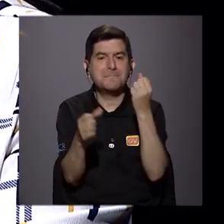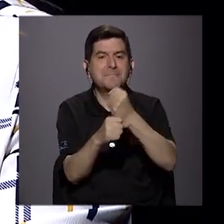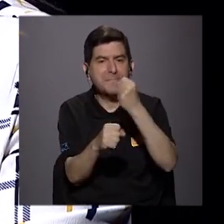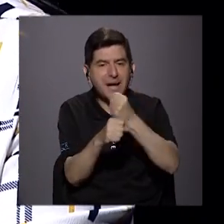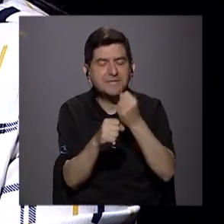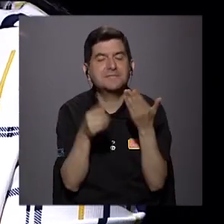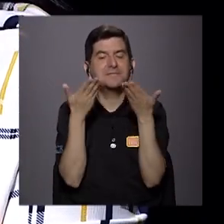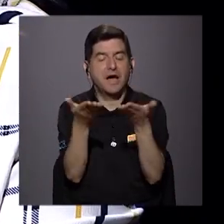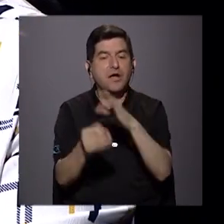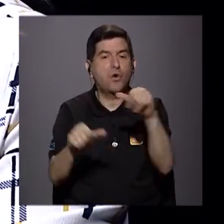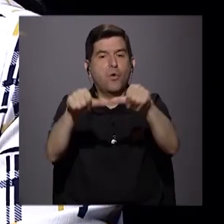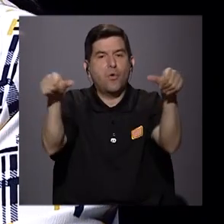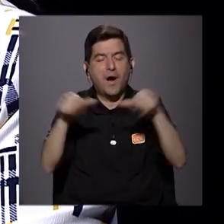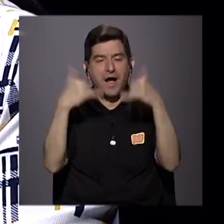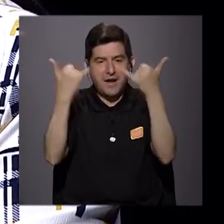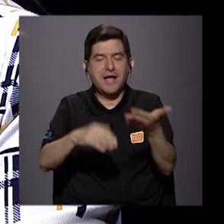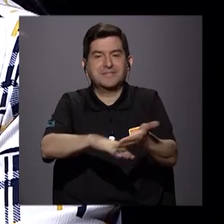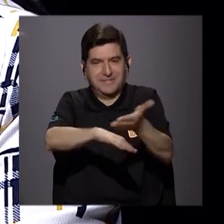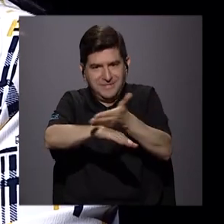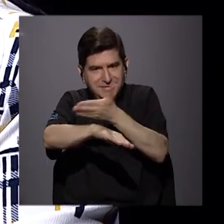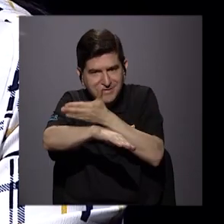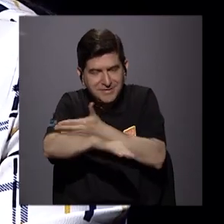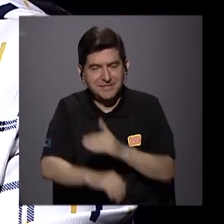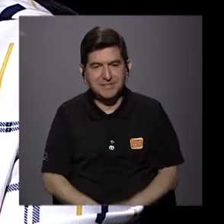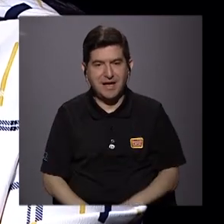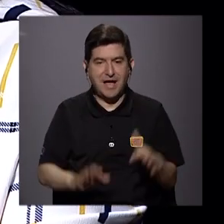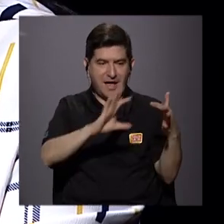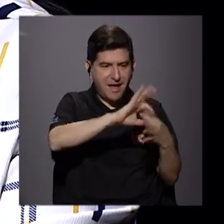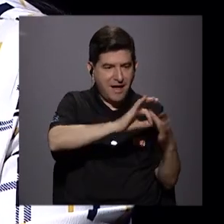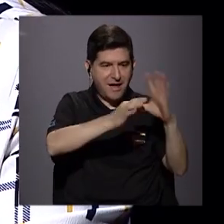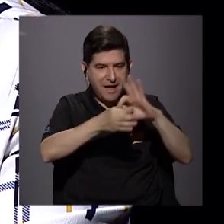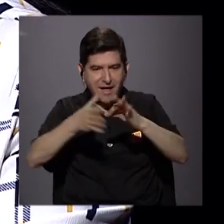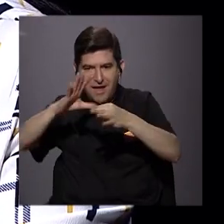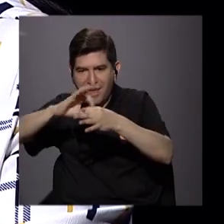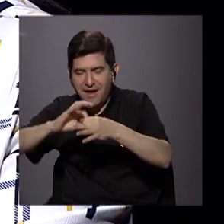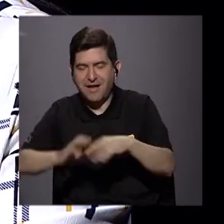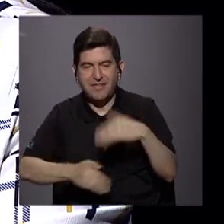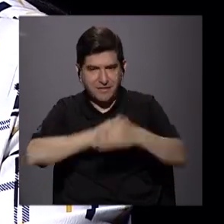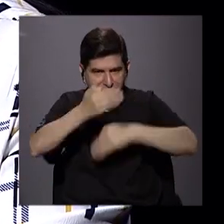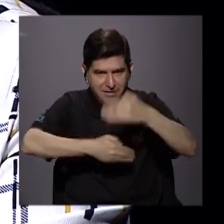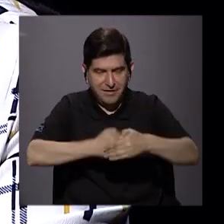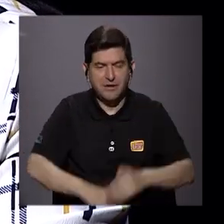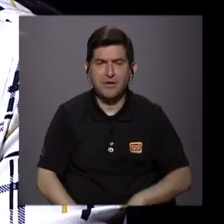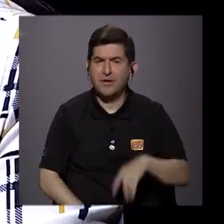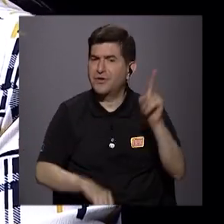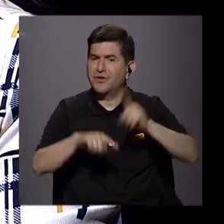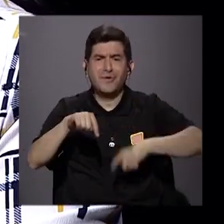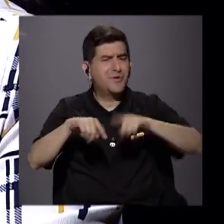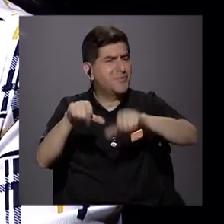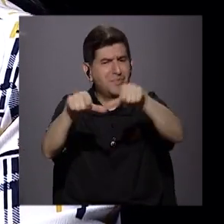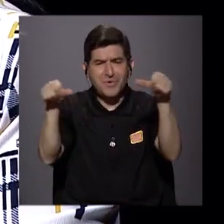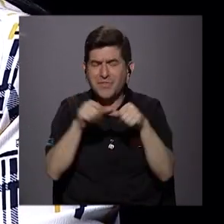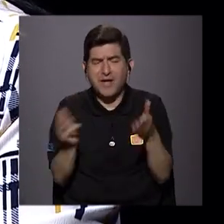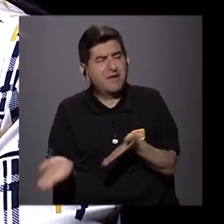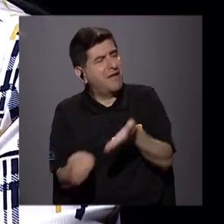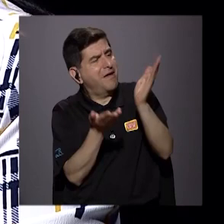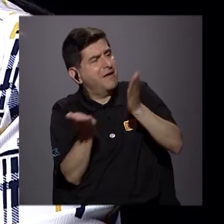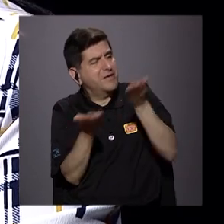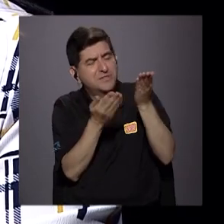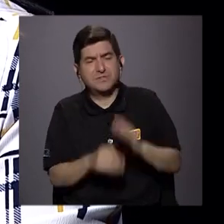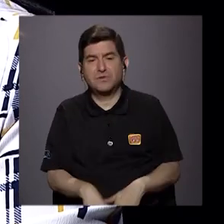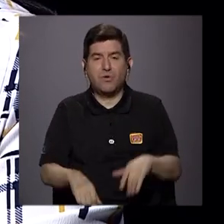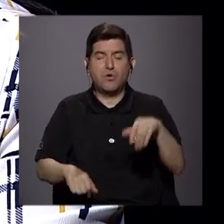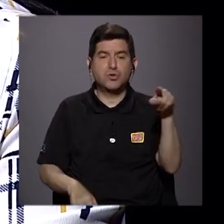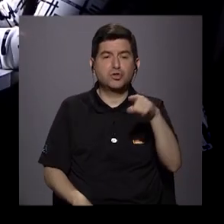empleo o las áreas que ya están creciendo generar encadenamientos con esas áreas. ¿Verdad? No podemos tener un sector exportador o un